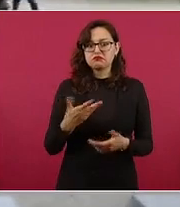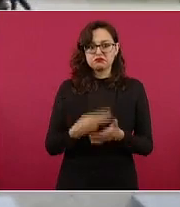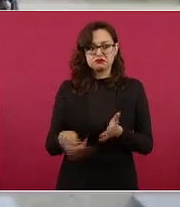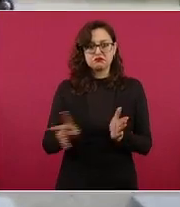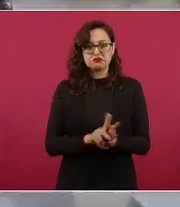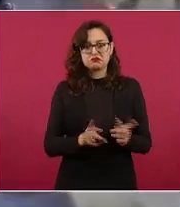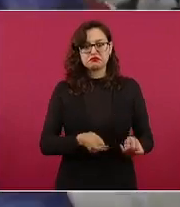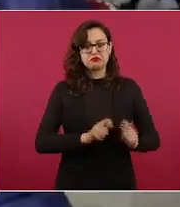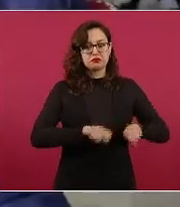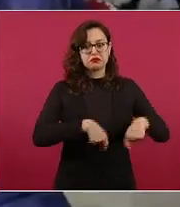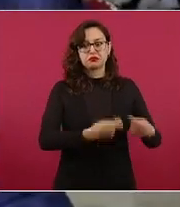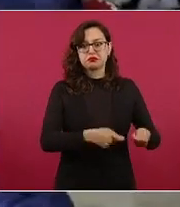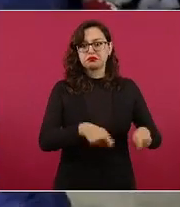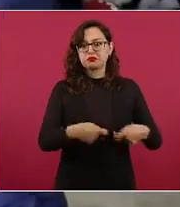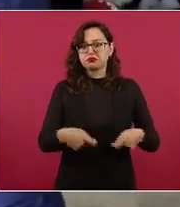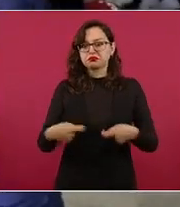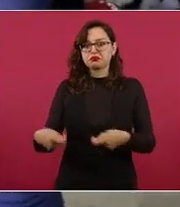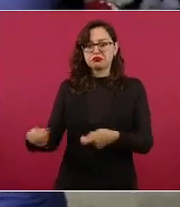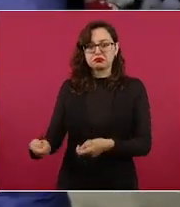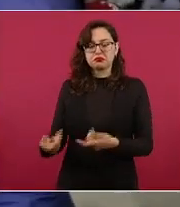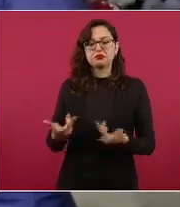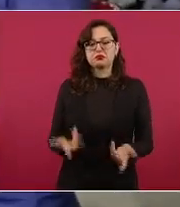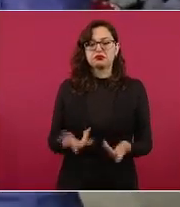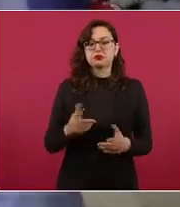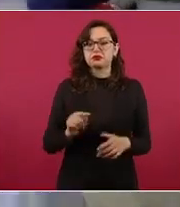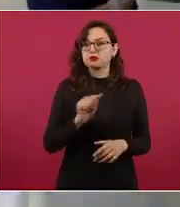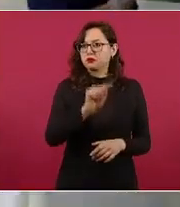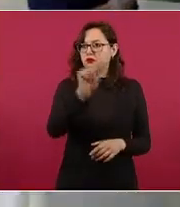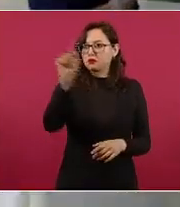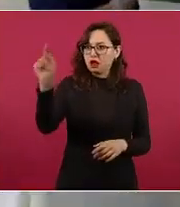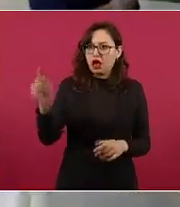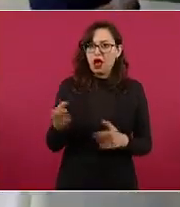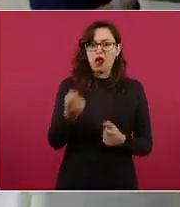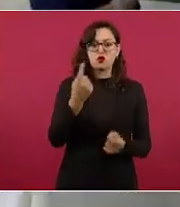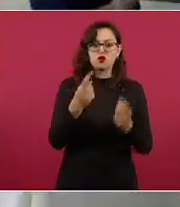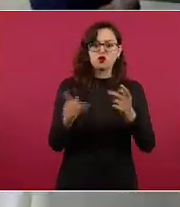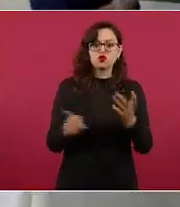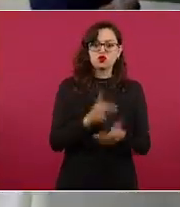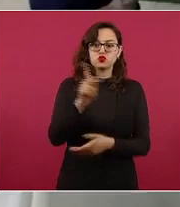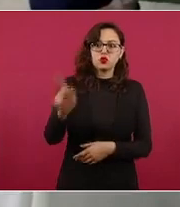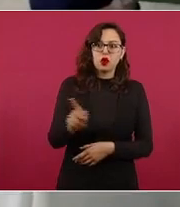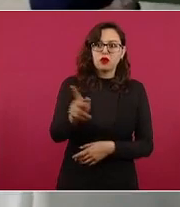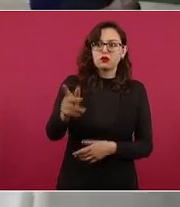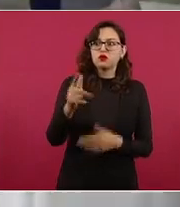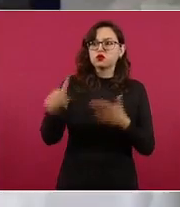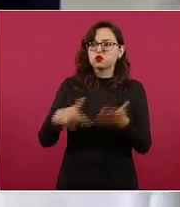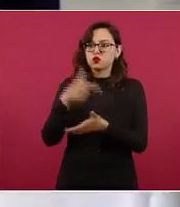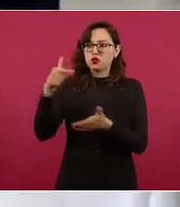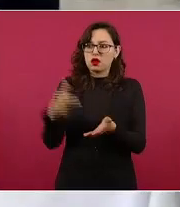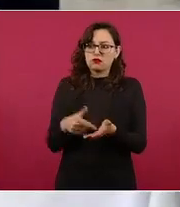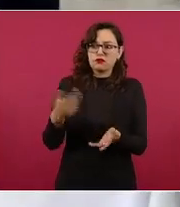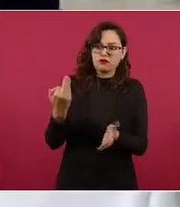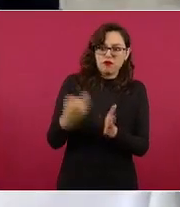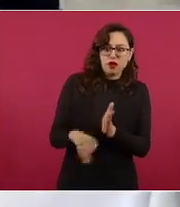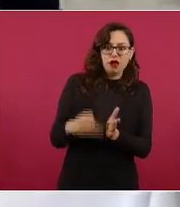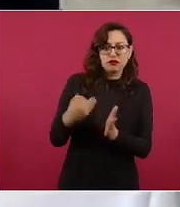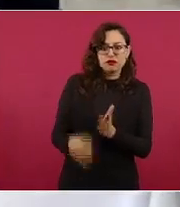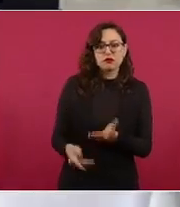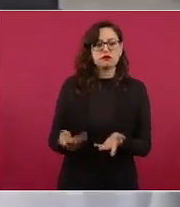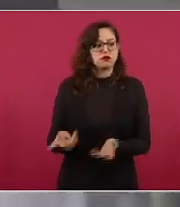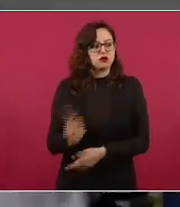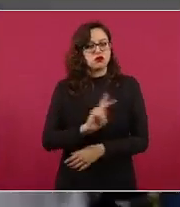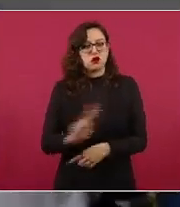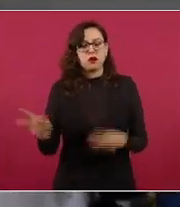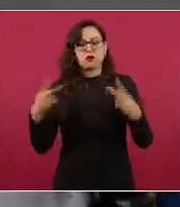plazas para, pues, principalmente en SopNAS de difícil acceso, para que toda la población mexicana tenga acceso a una